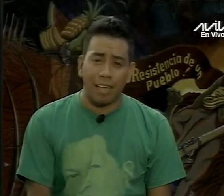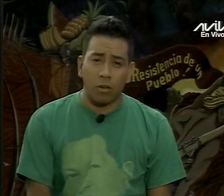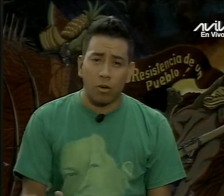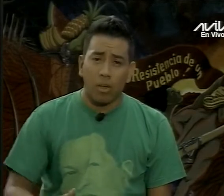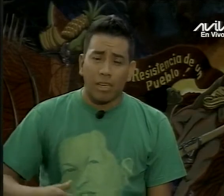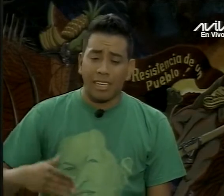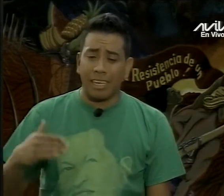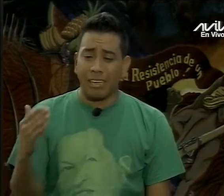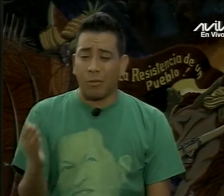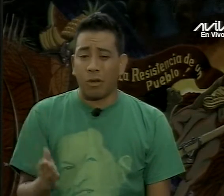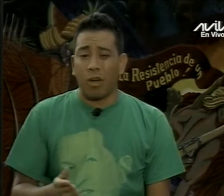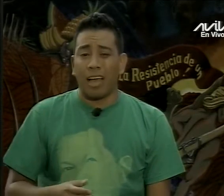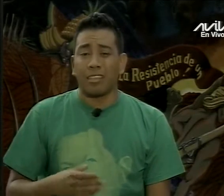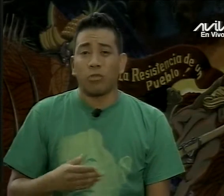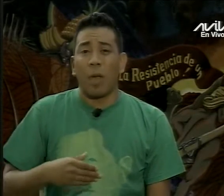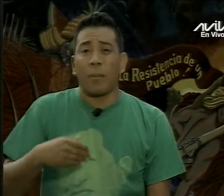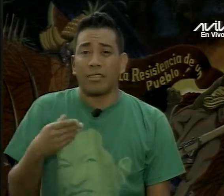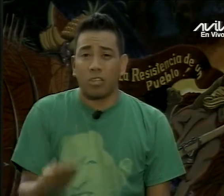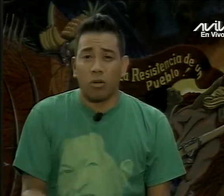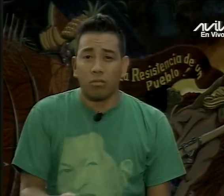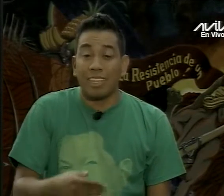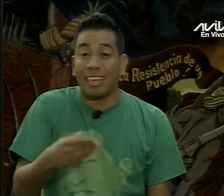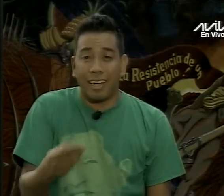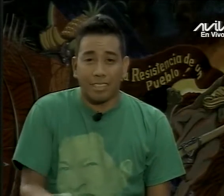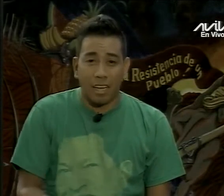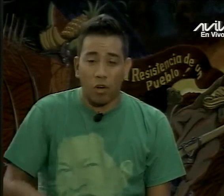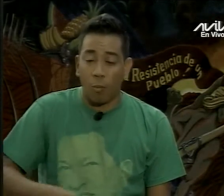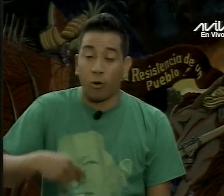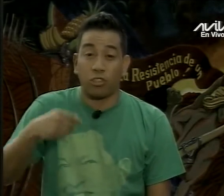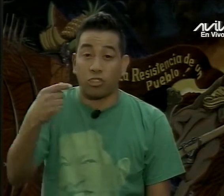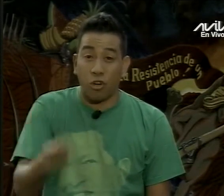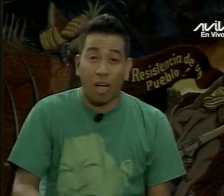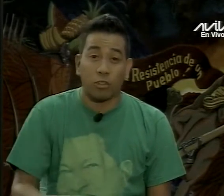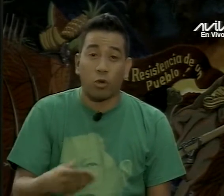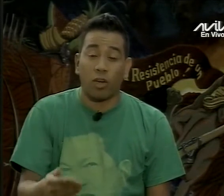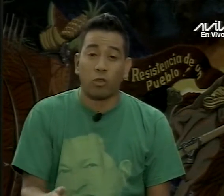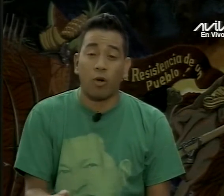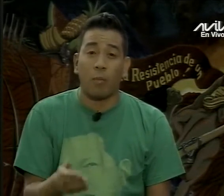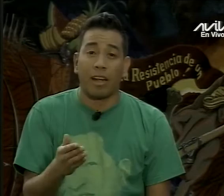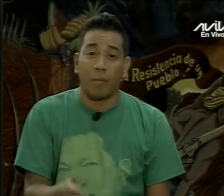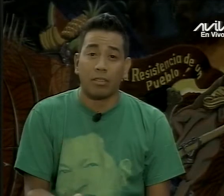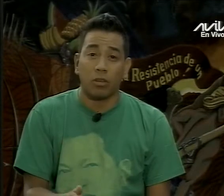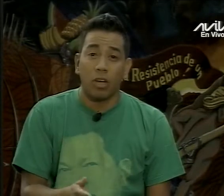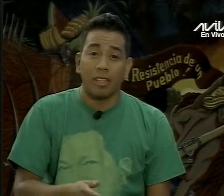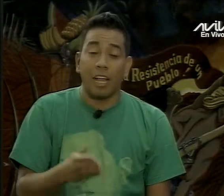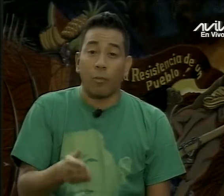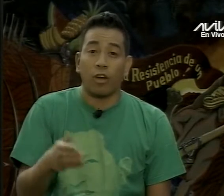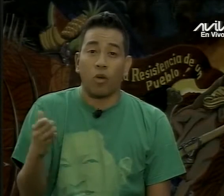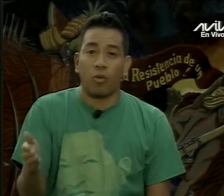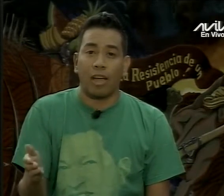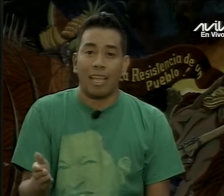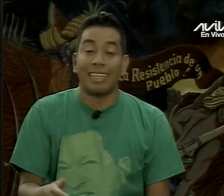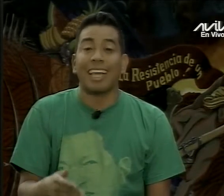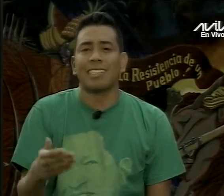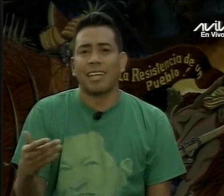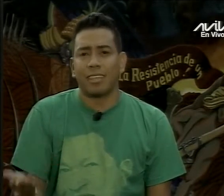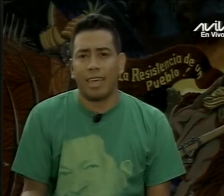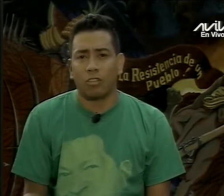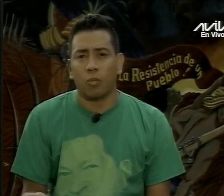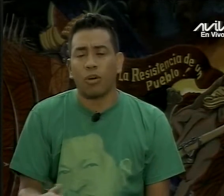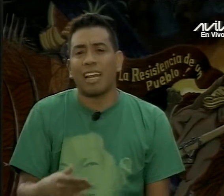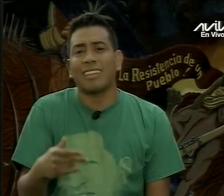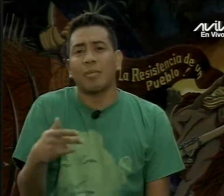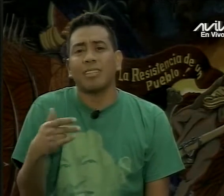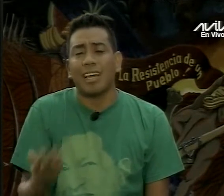negándolo, satanilizándolo y, bueno, haciendo una expresión de derecha, oposición a todo esto, lo del parlamento, del poder comunal. ¿De qué se